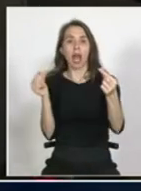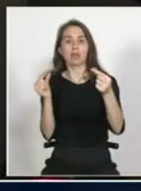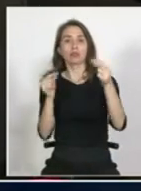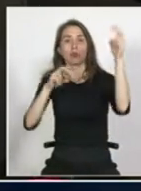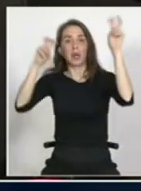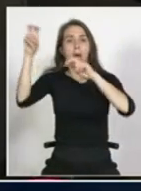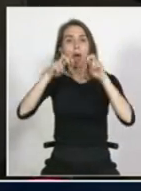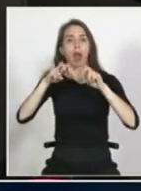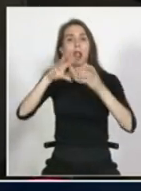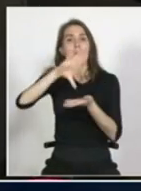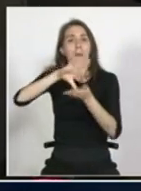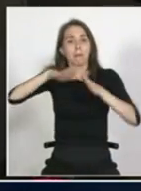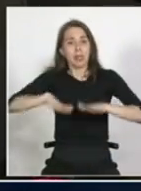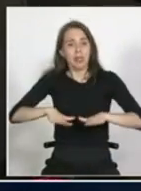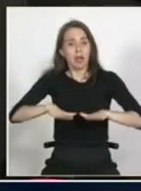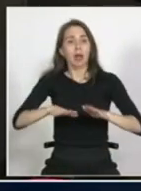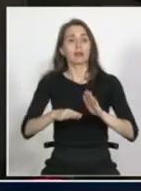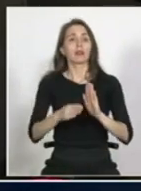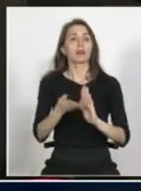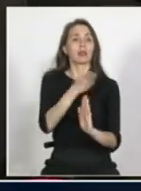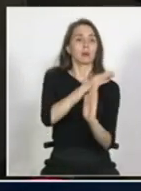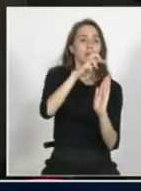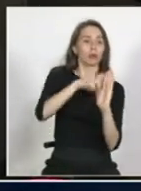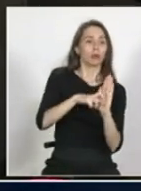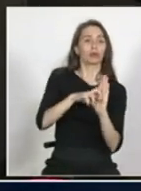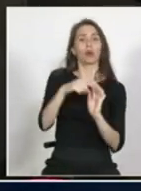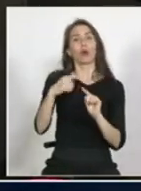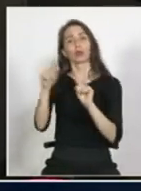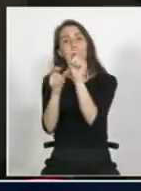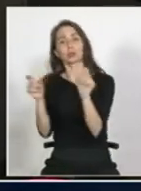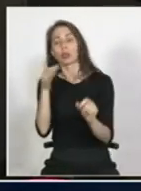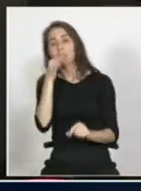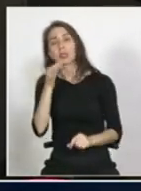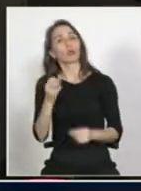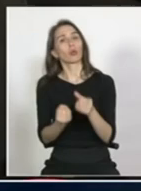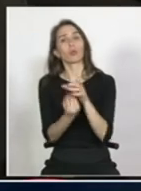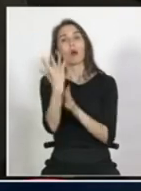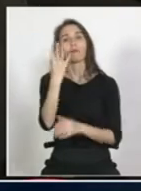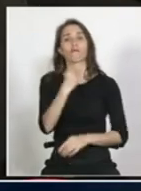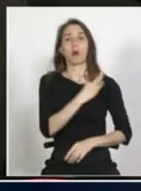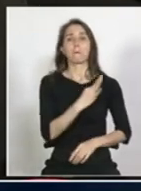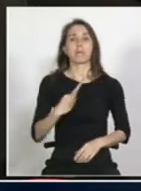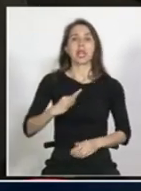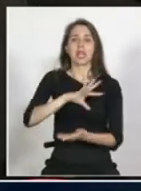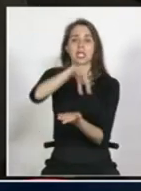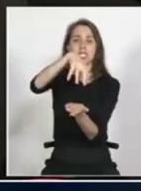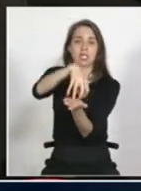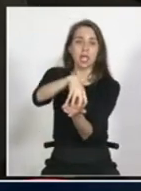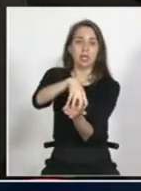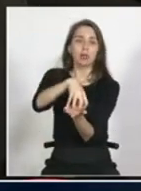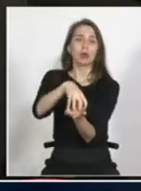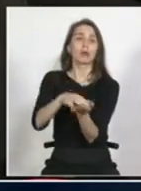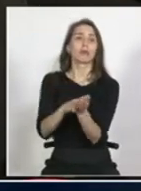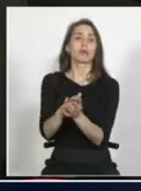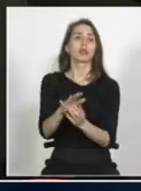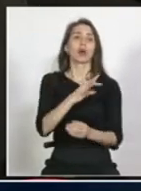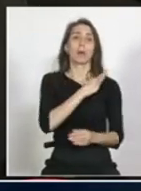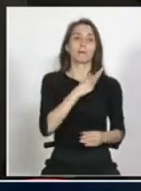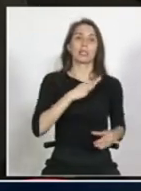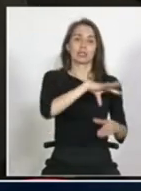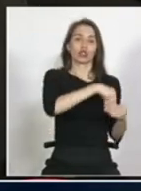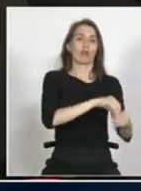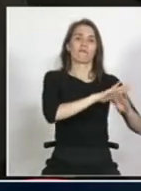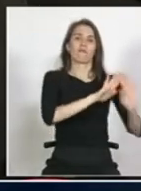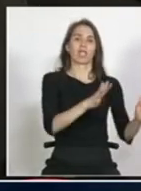anteproyecto hoy día obviamente no hay nada otros incluso llegaron a hablar de un ministerio insisto pero yo sí lo que creo es que hay que sacarlo del ministerio interior y tener